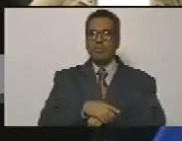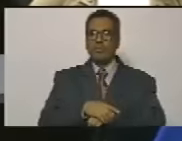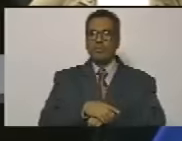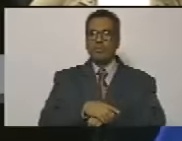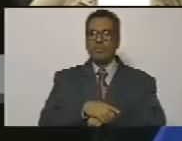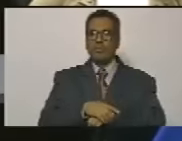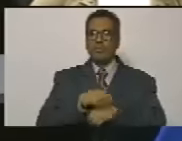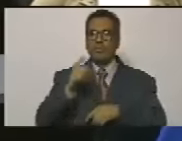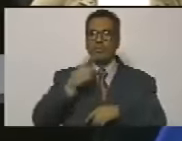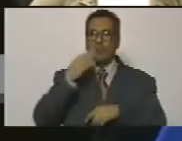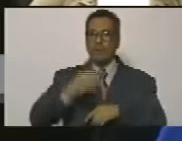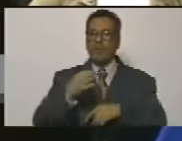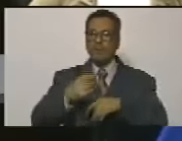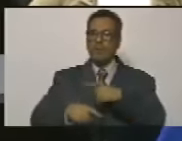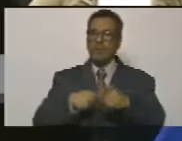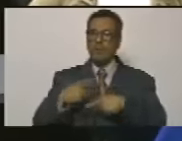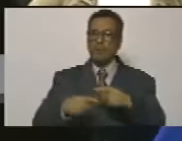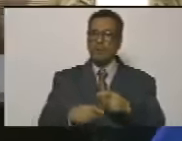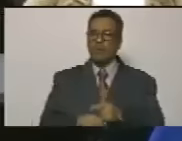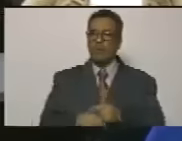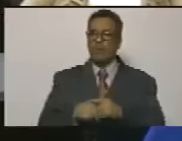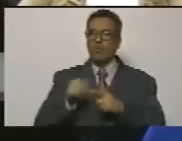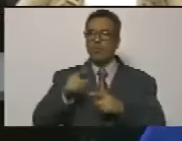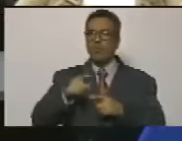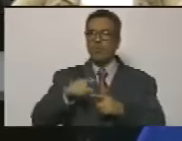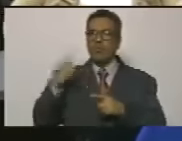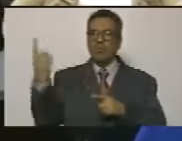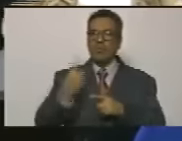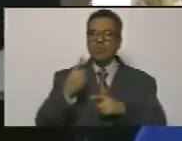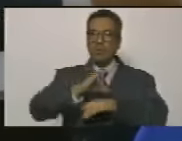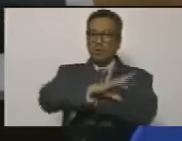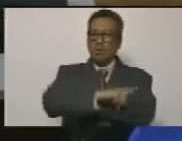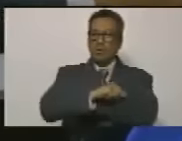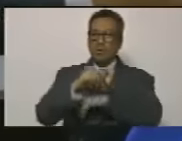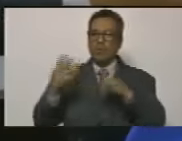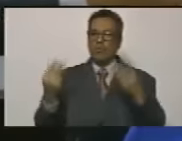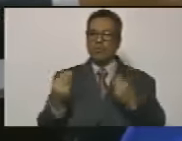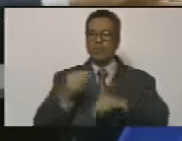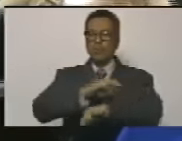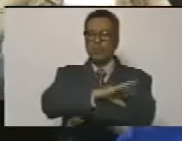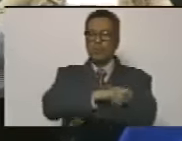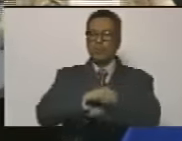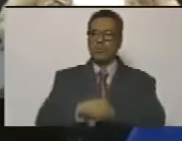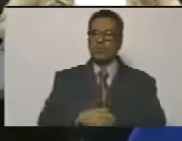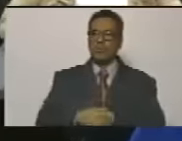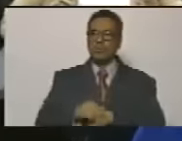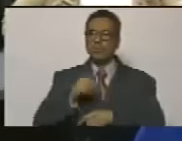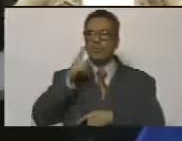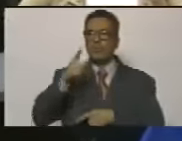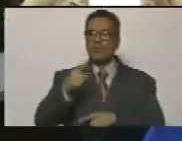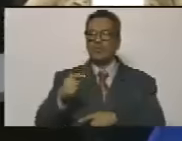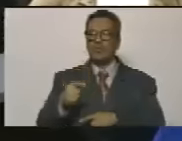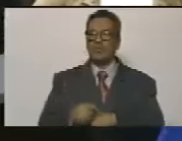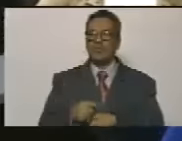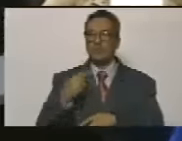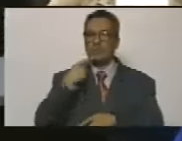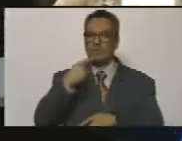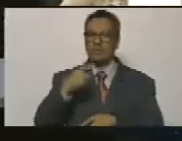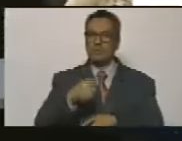globalmente que fue un régimen corrupto entreguista